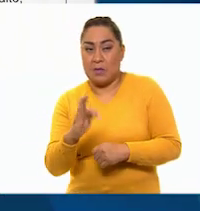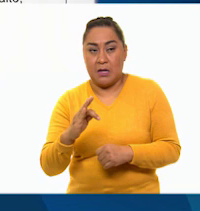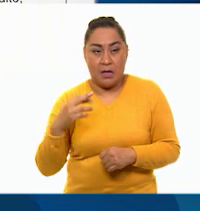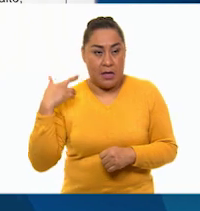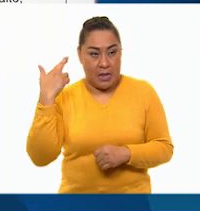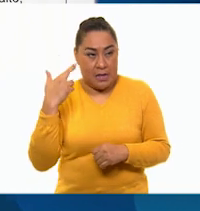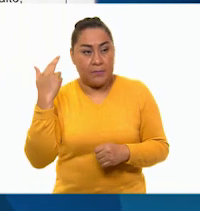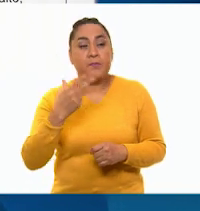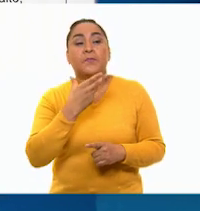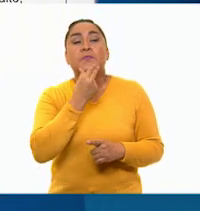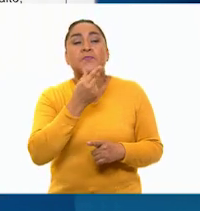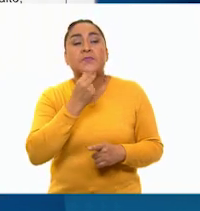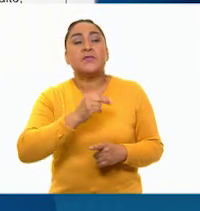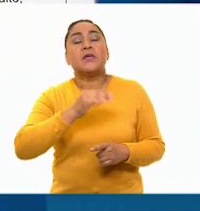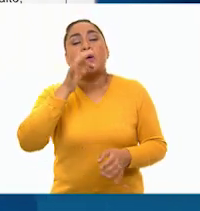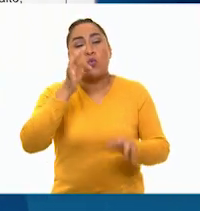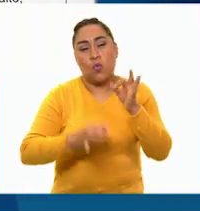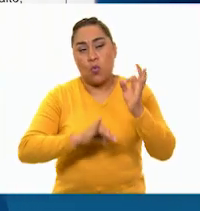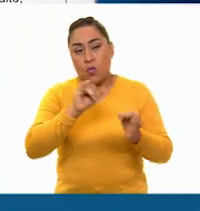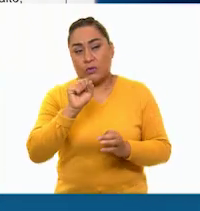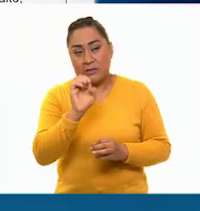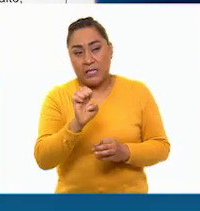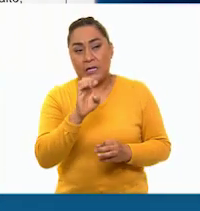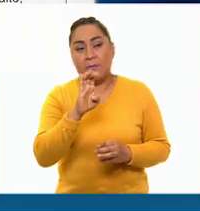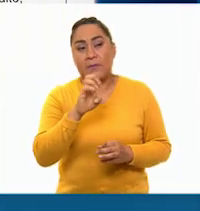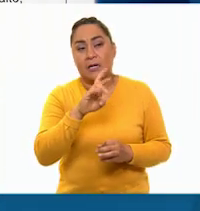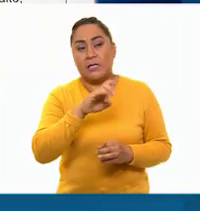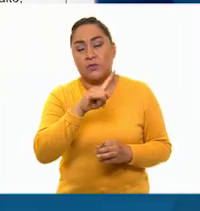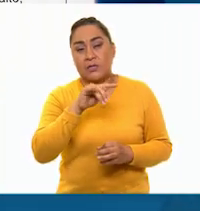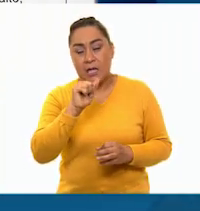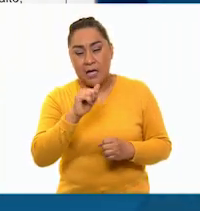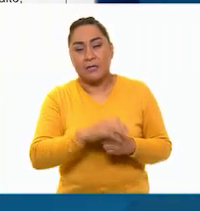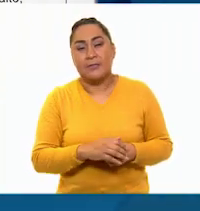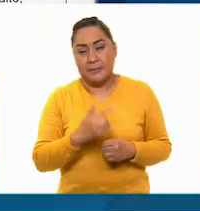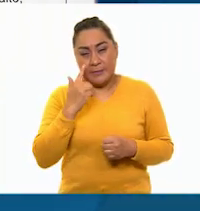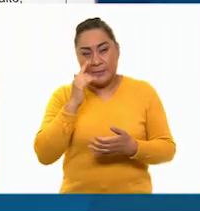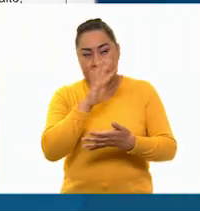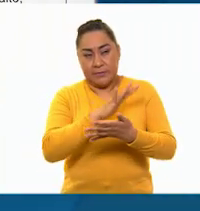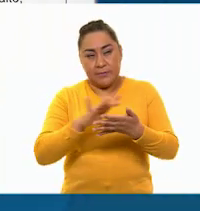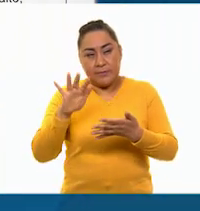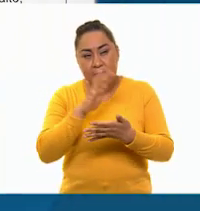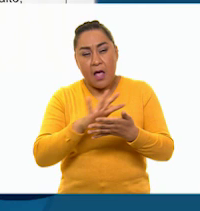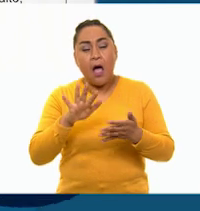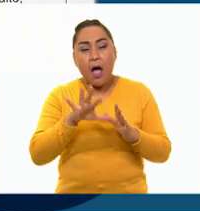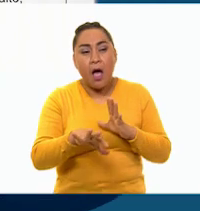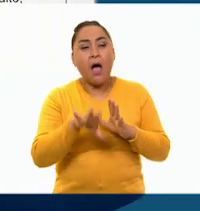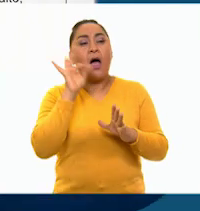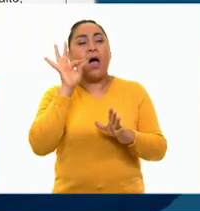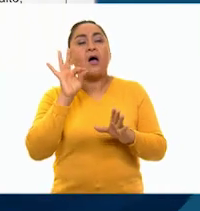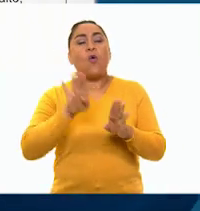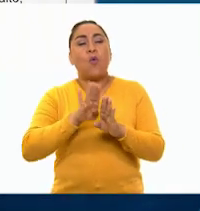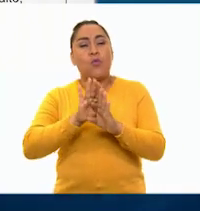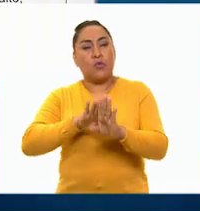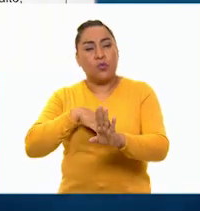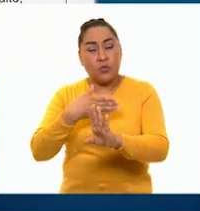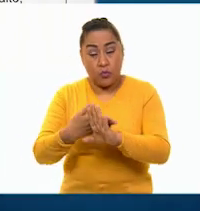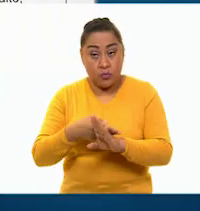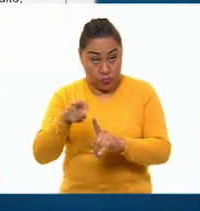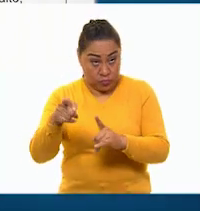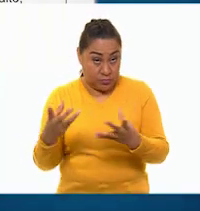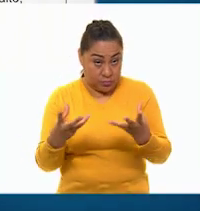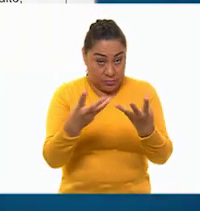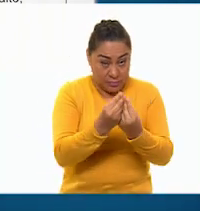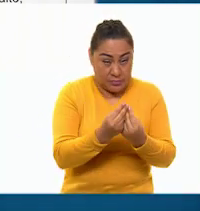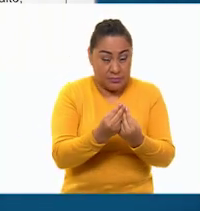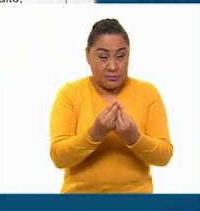Verazueta, comenzó a interrogarme. Hemos encontrado en su posesión una serie de cartas destinadas a los infames rebeldes. ¿Usted forma parte